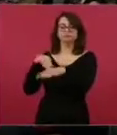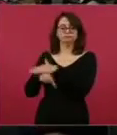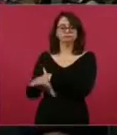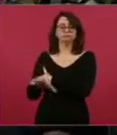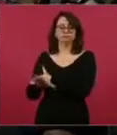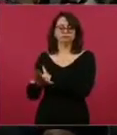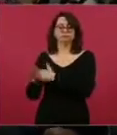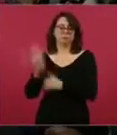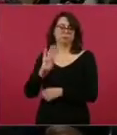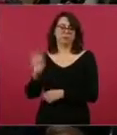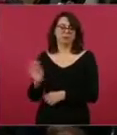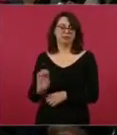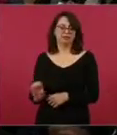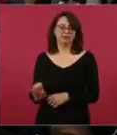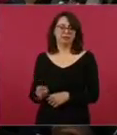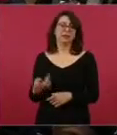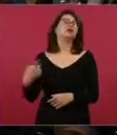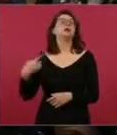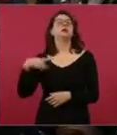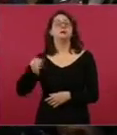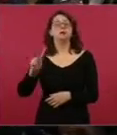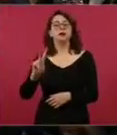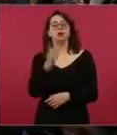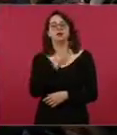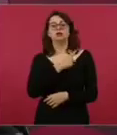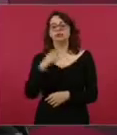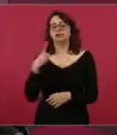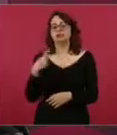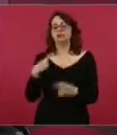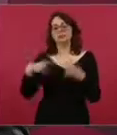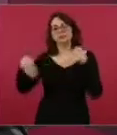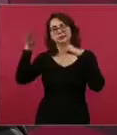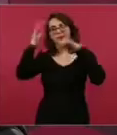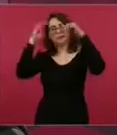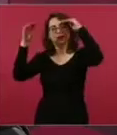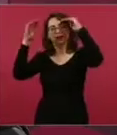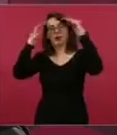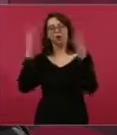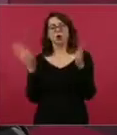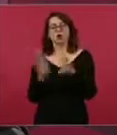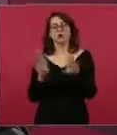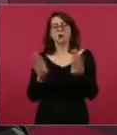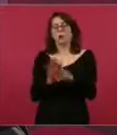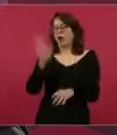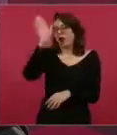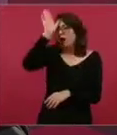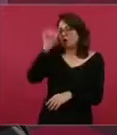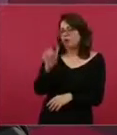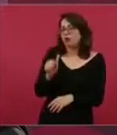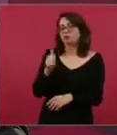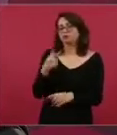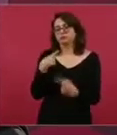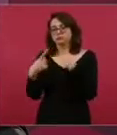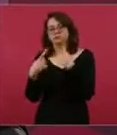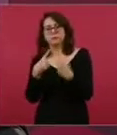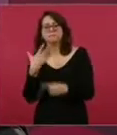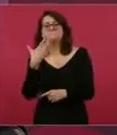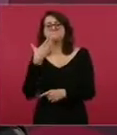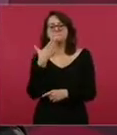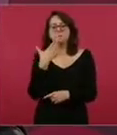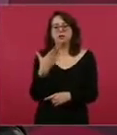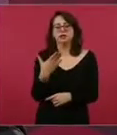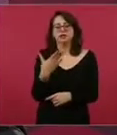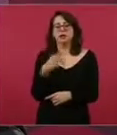de Belice, pero hay que ver eso. Y desde luego yo he hablado con el primer